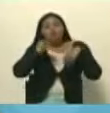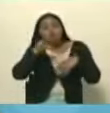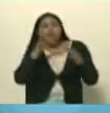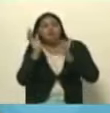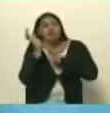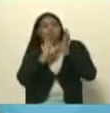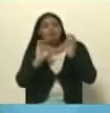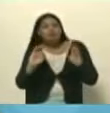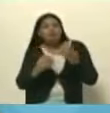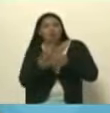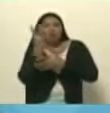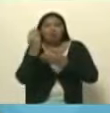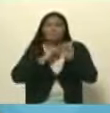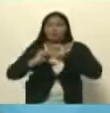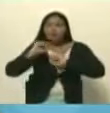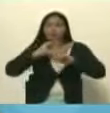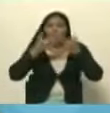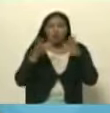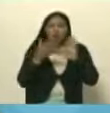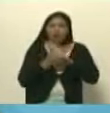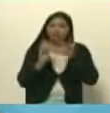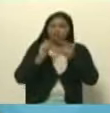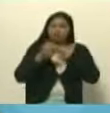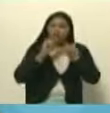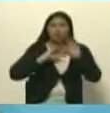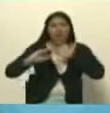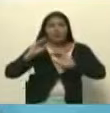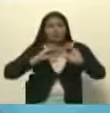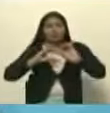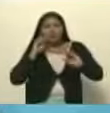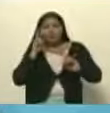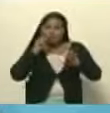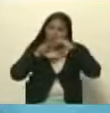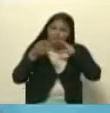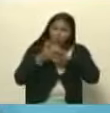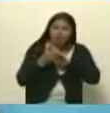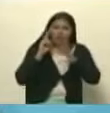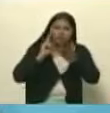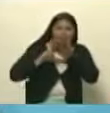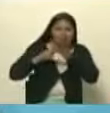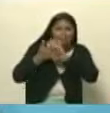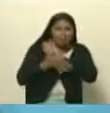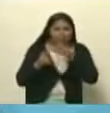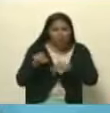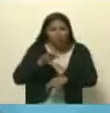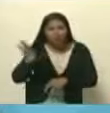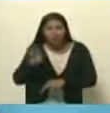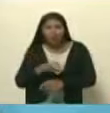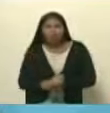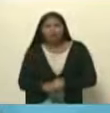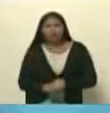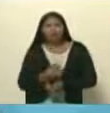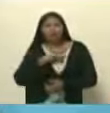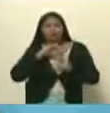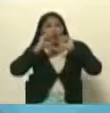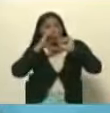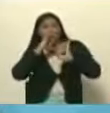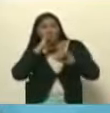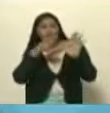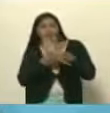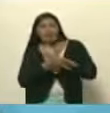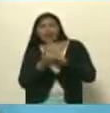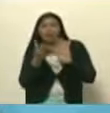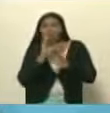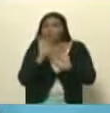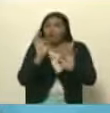un movimiento popular que se convirtió en comunicación que visibilizó lo que realmente ocurría en nuestro país y logró informar lo que no